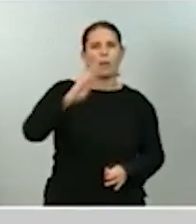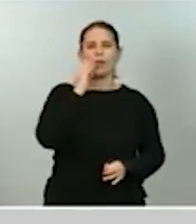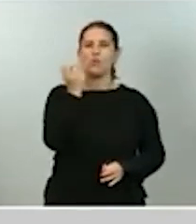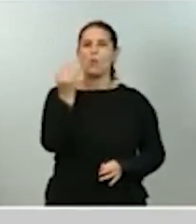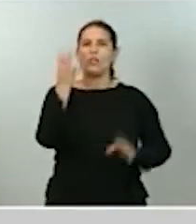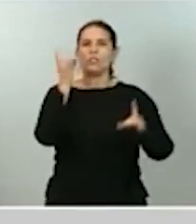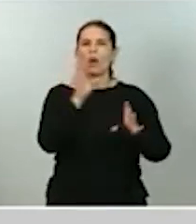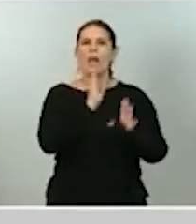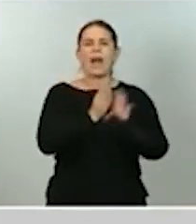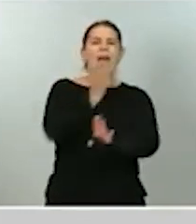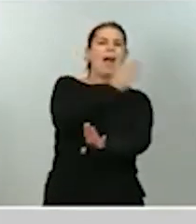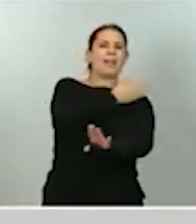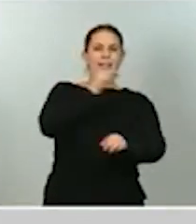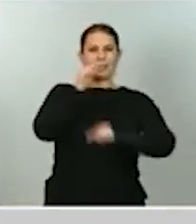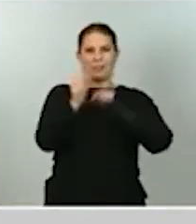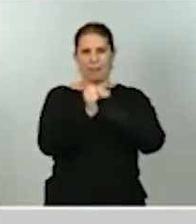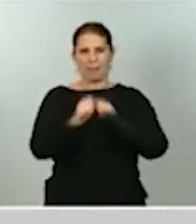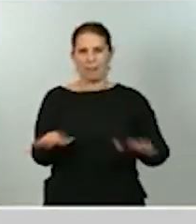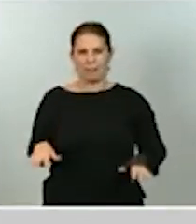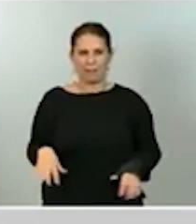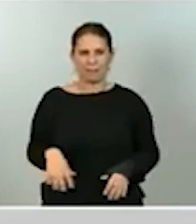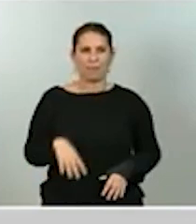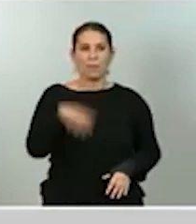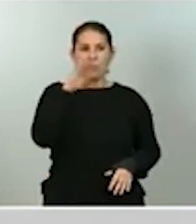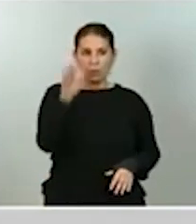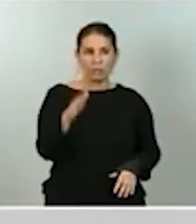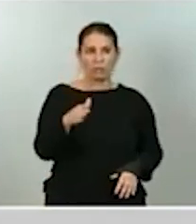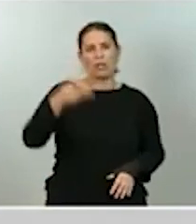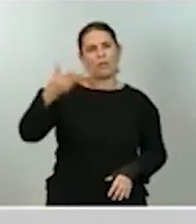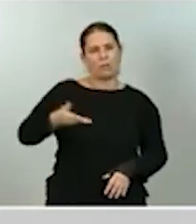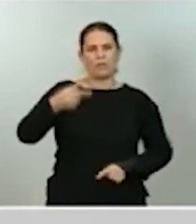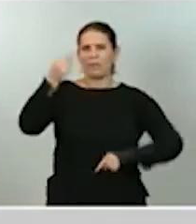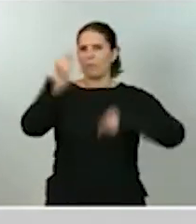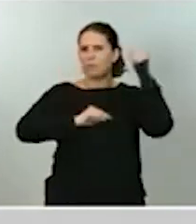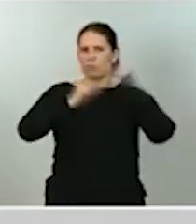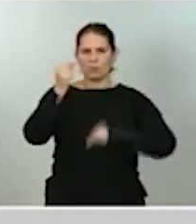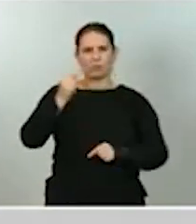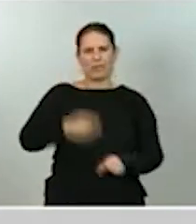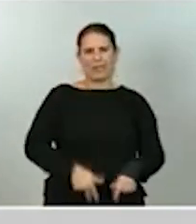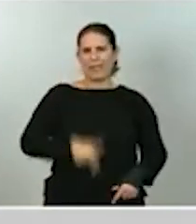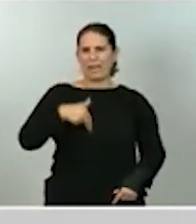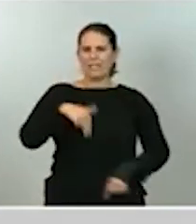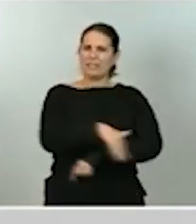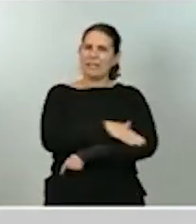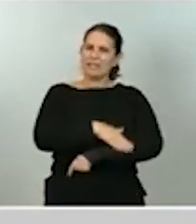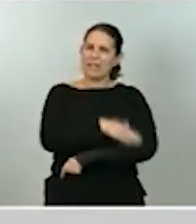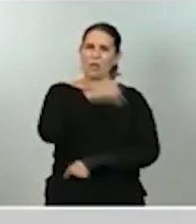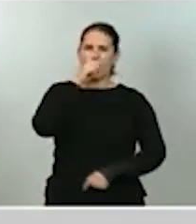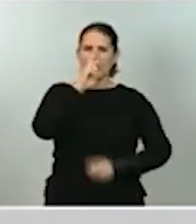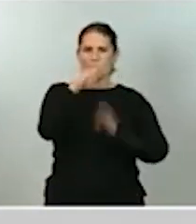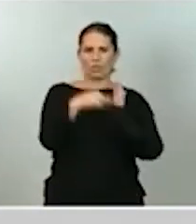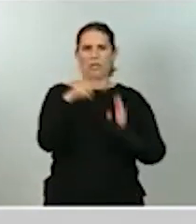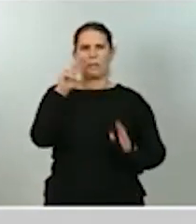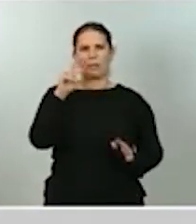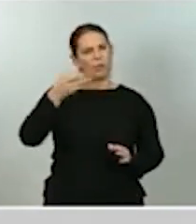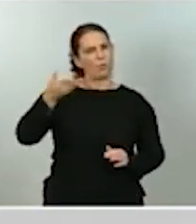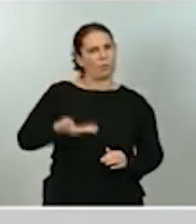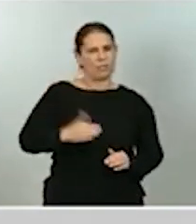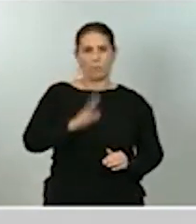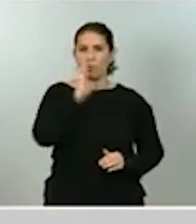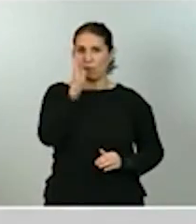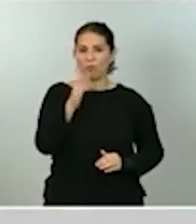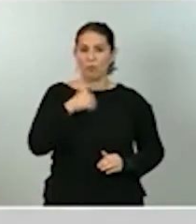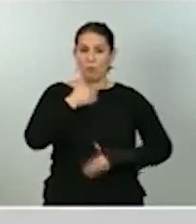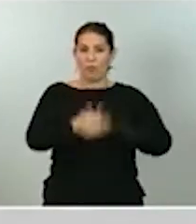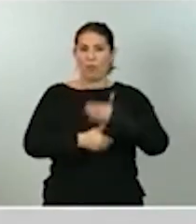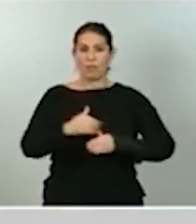importancia, como ya he mencionado, del proyecto de presupuestos generales del Estado para 2021, cuyo proceso ponemos formalmente en marcha hoy